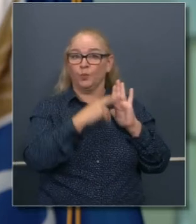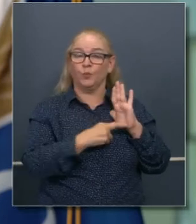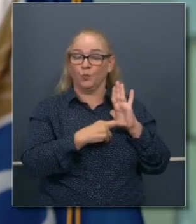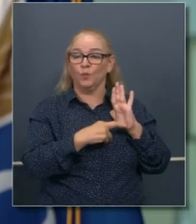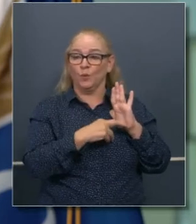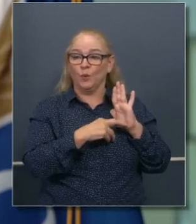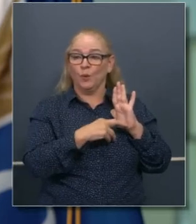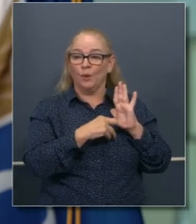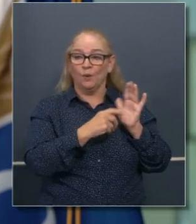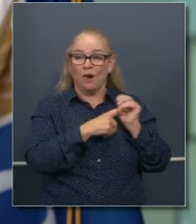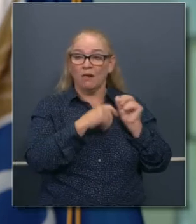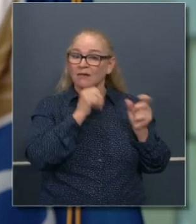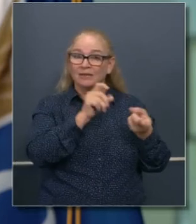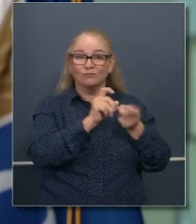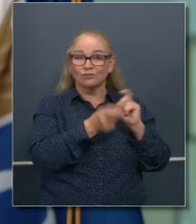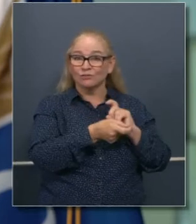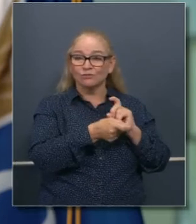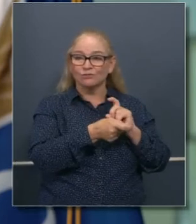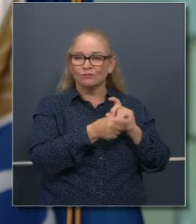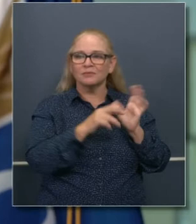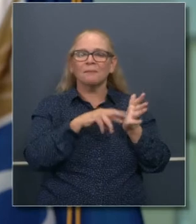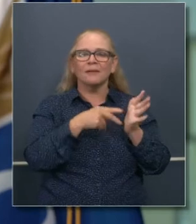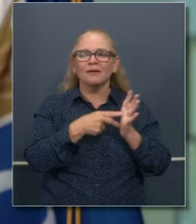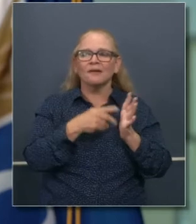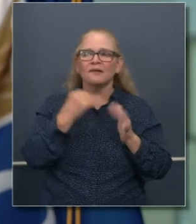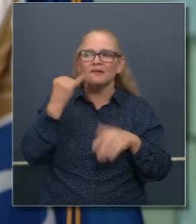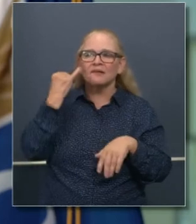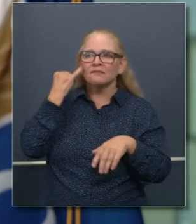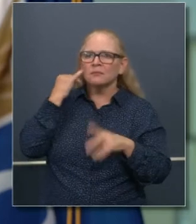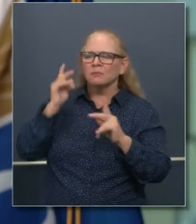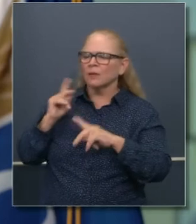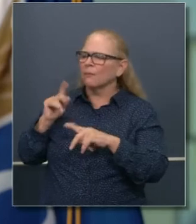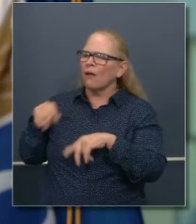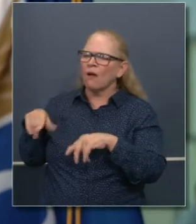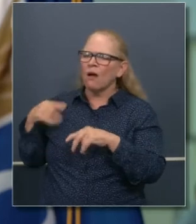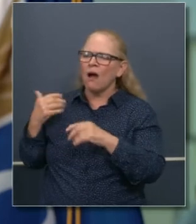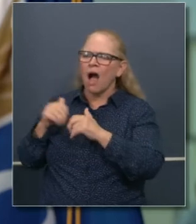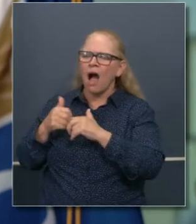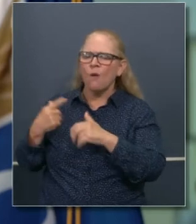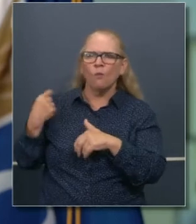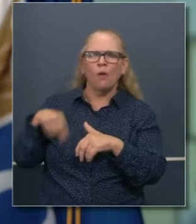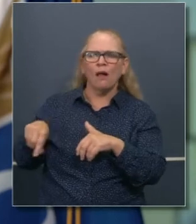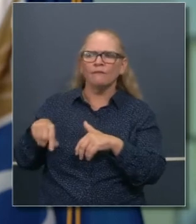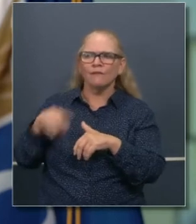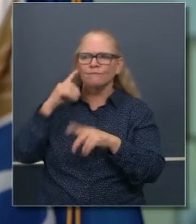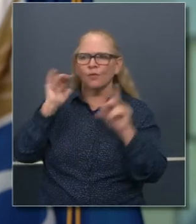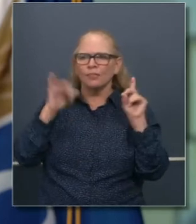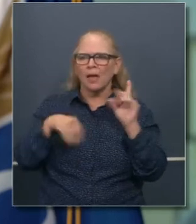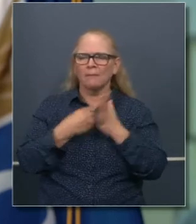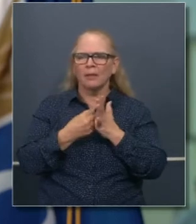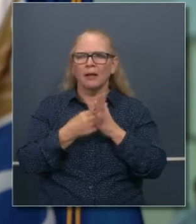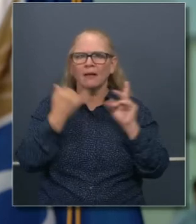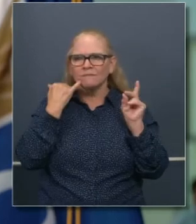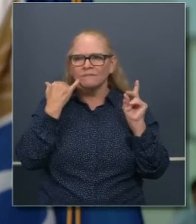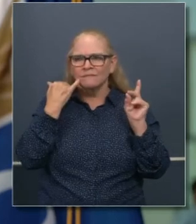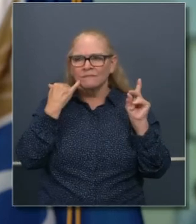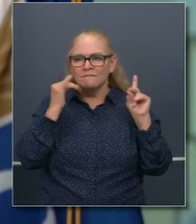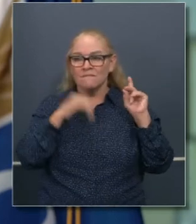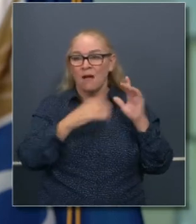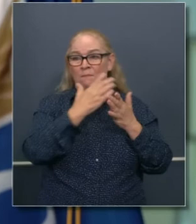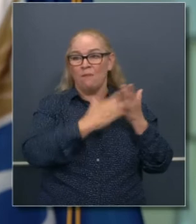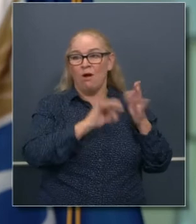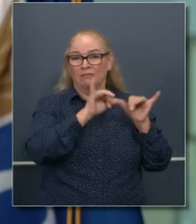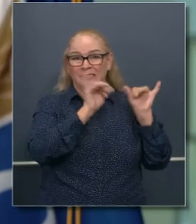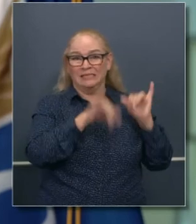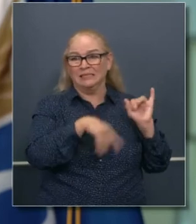requisitos no cambian, o sea, las reglas de elegibilidad o idoneidad, lo lamentable es que hay una orden ejecutiva que ahora